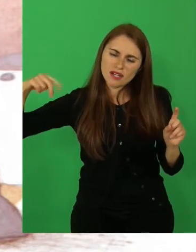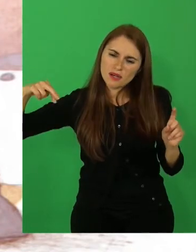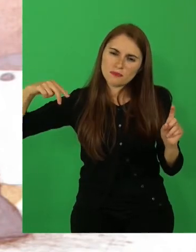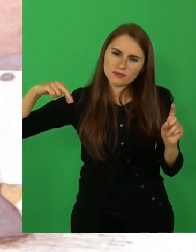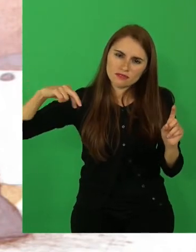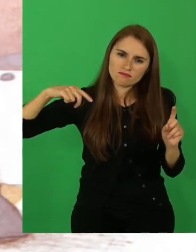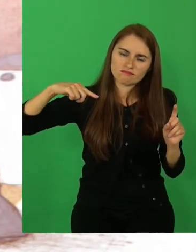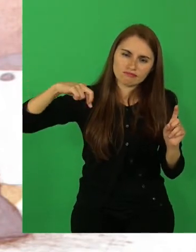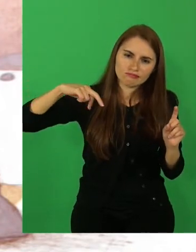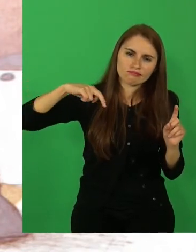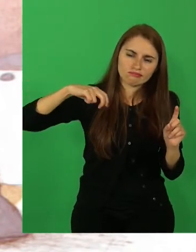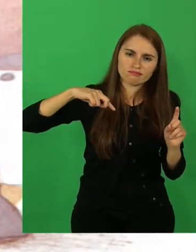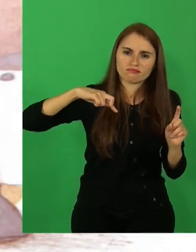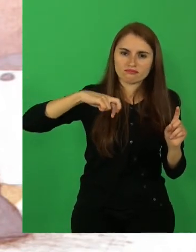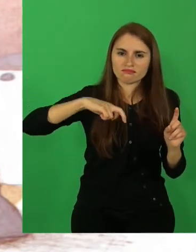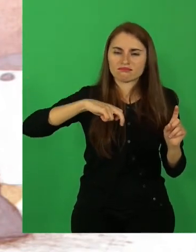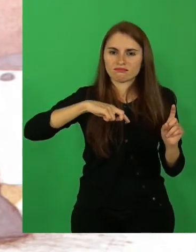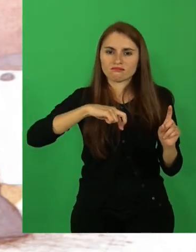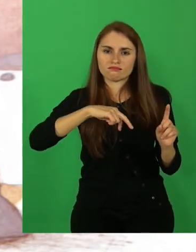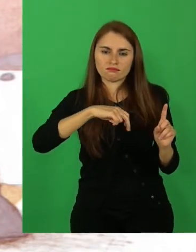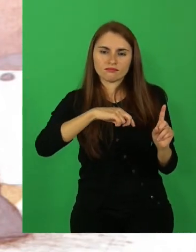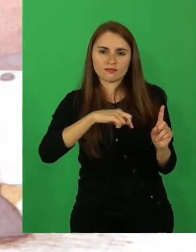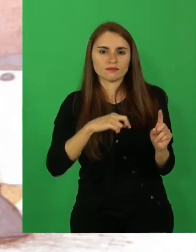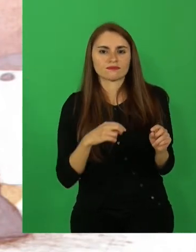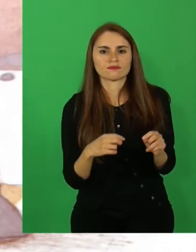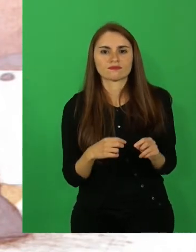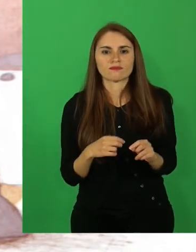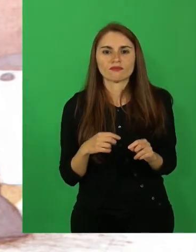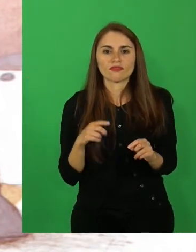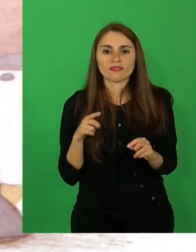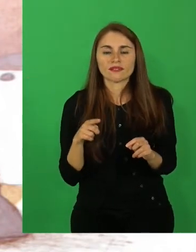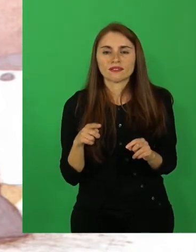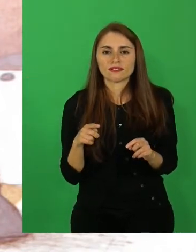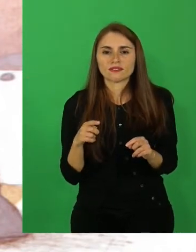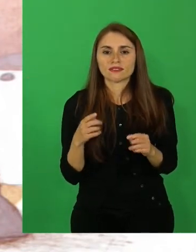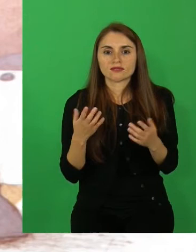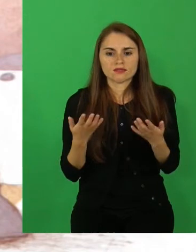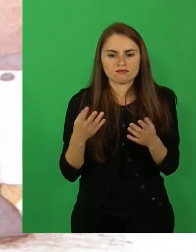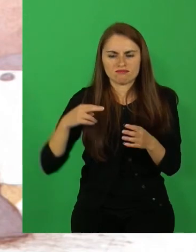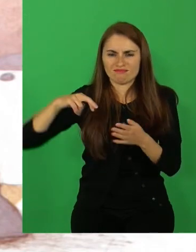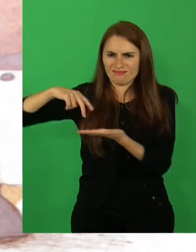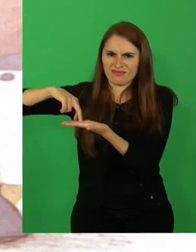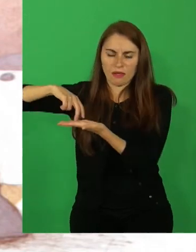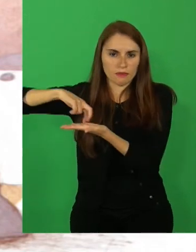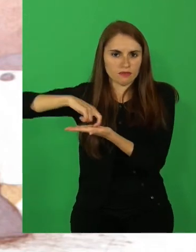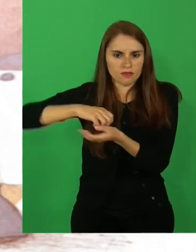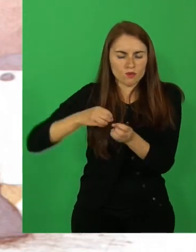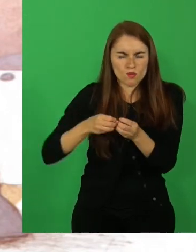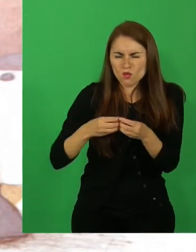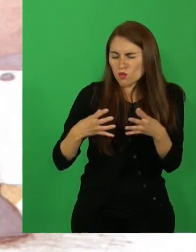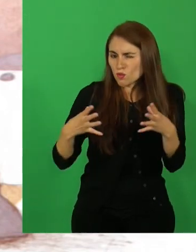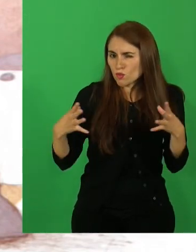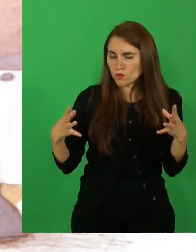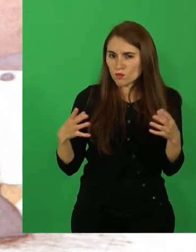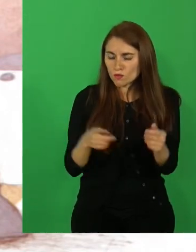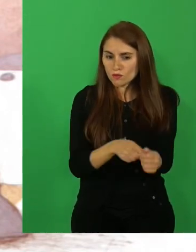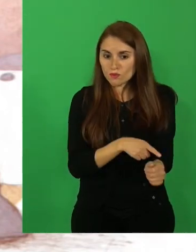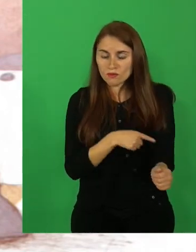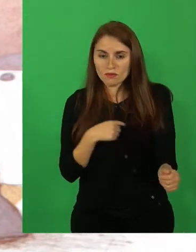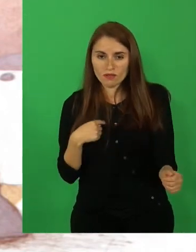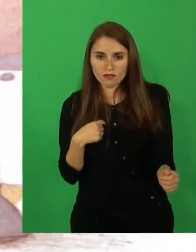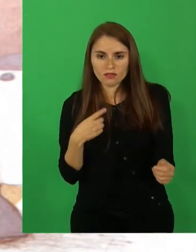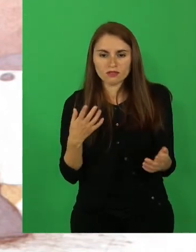a pie. Para que no se lastimase, el poderoso ordenó